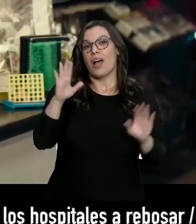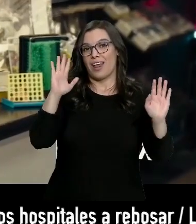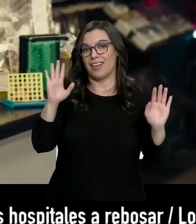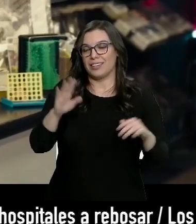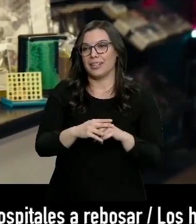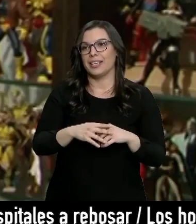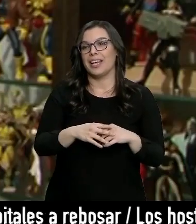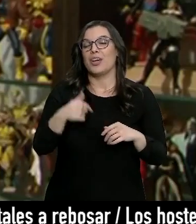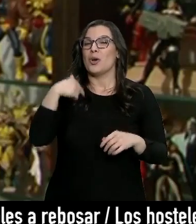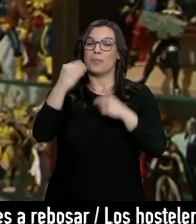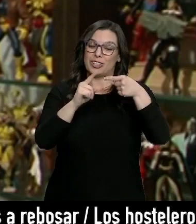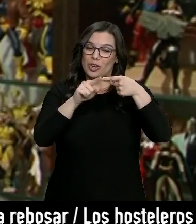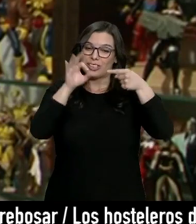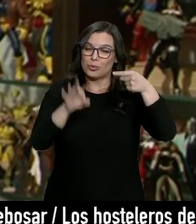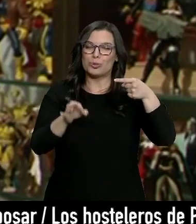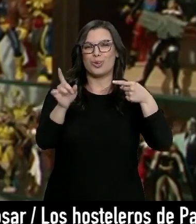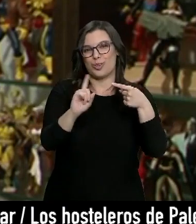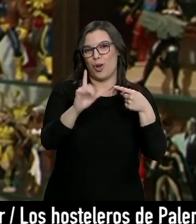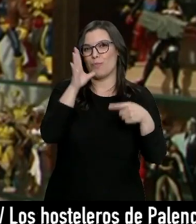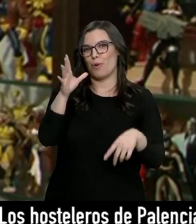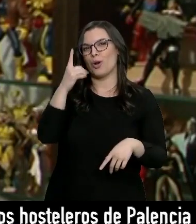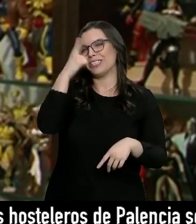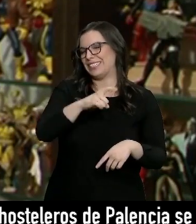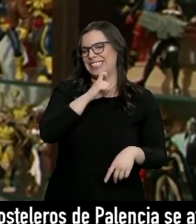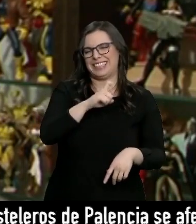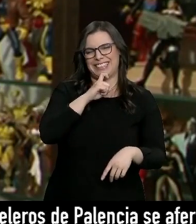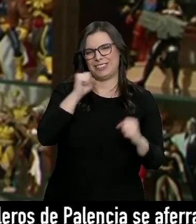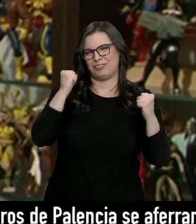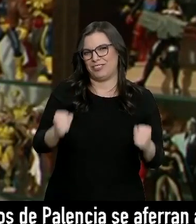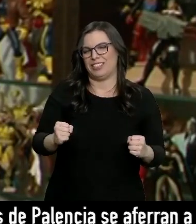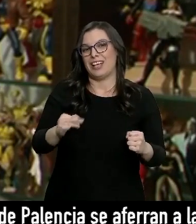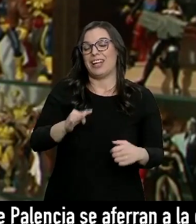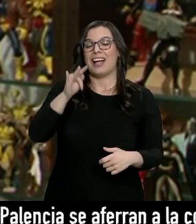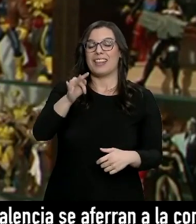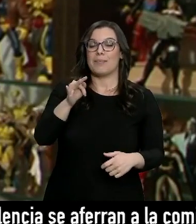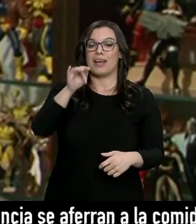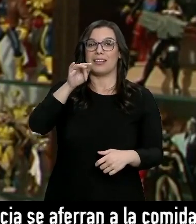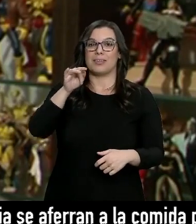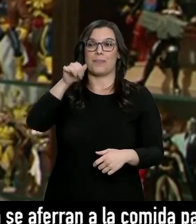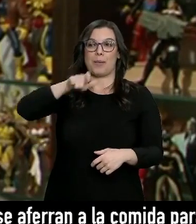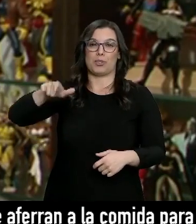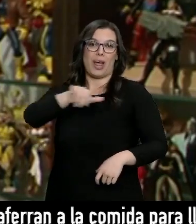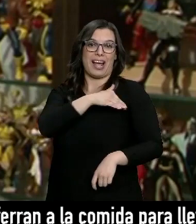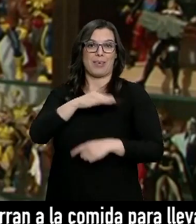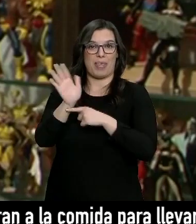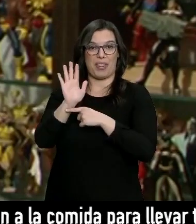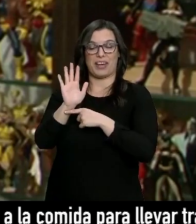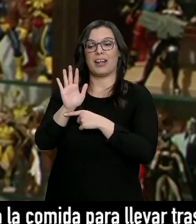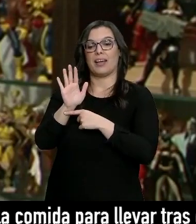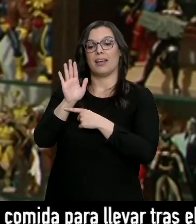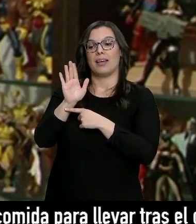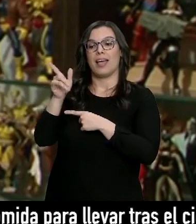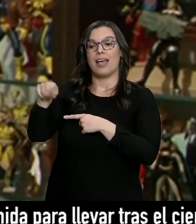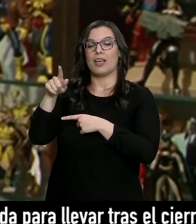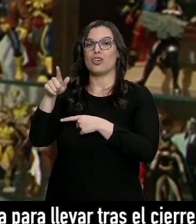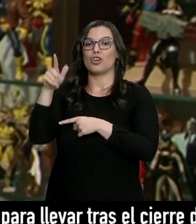No es mi apuesta porque sé que es muy difícil, muy difícil. Además, los académicos pues tienden a nominar,